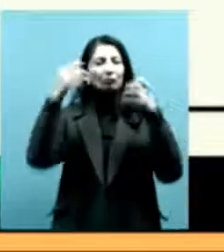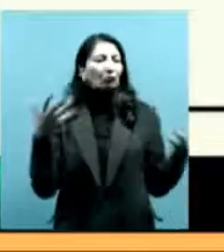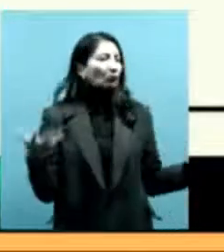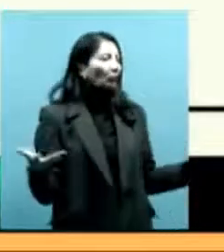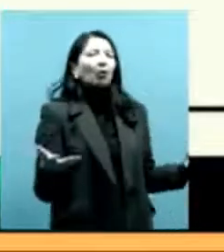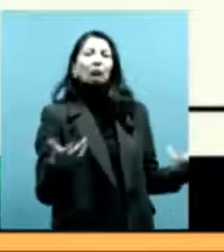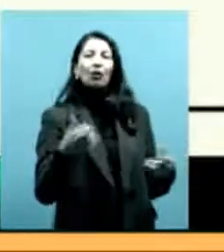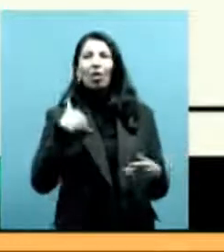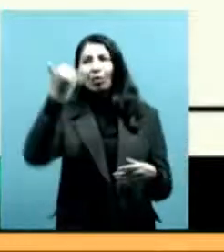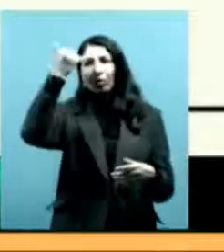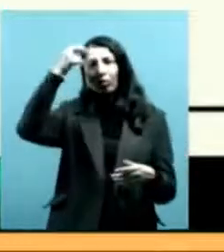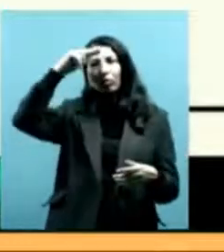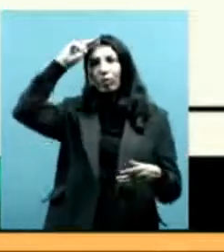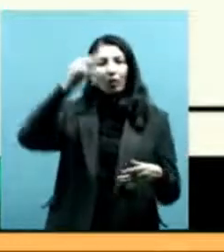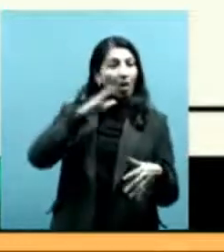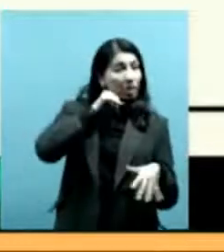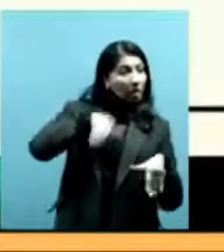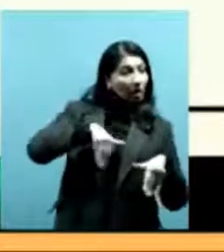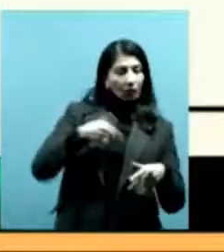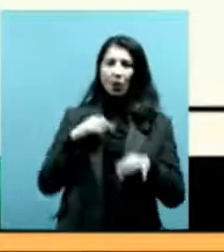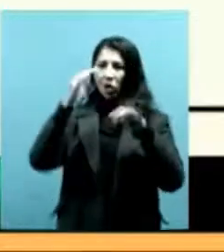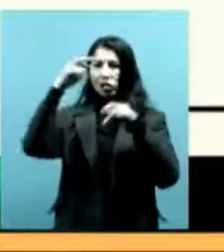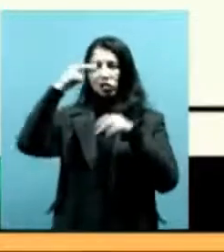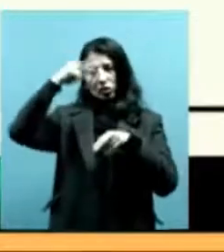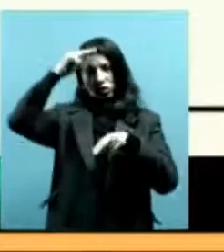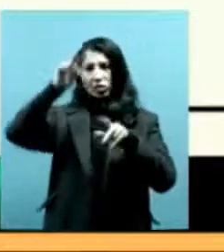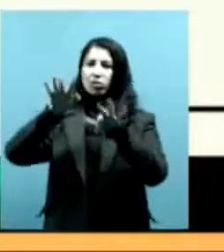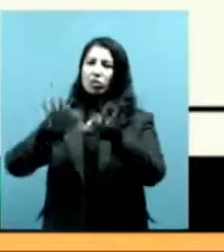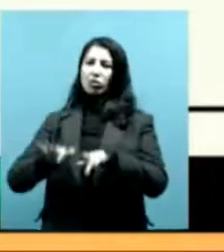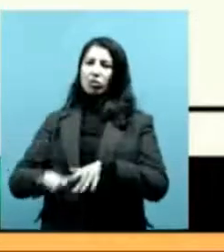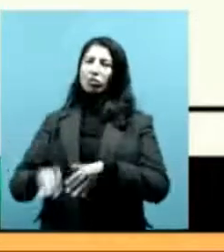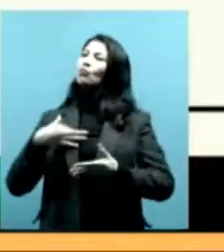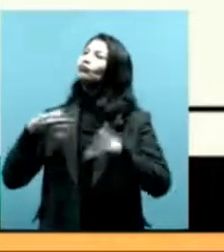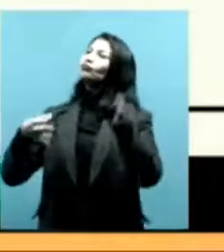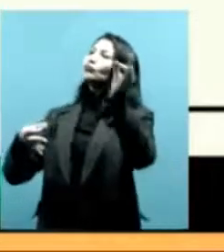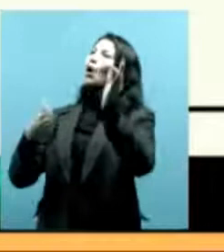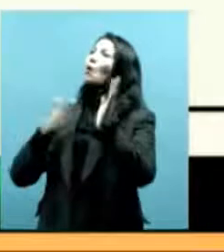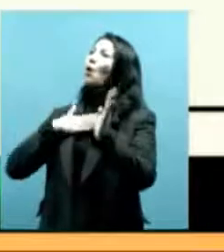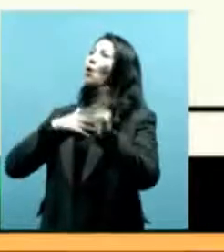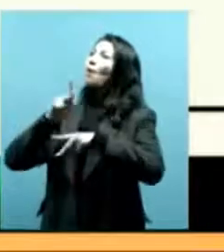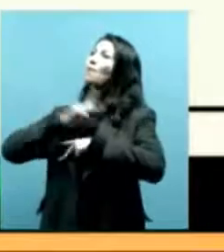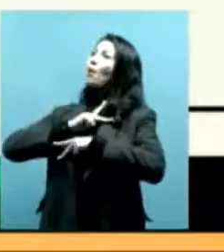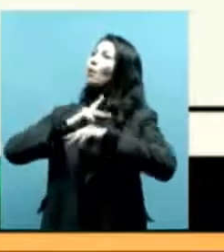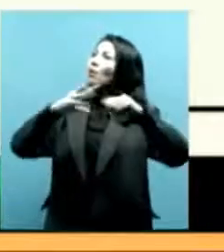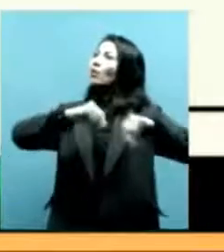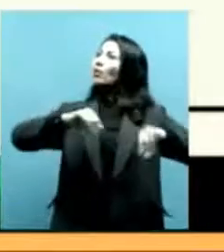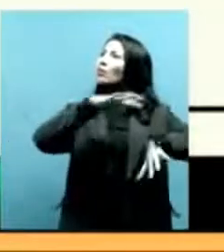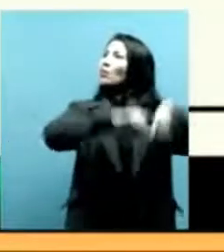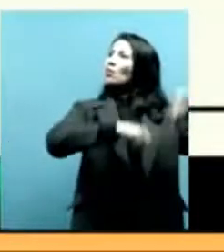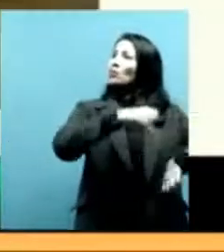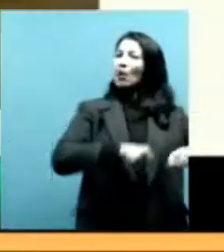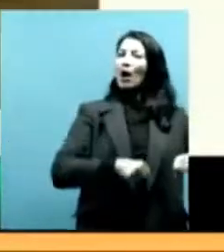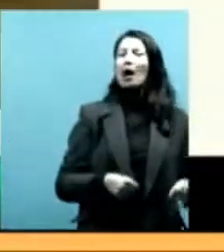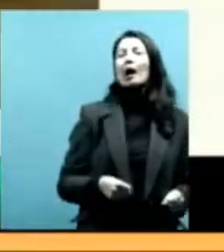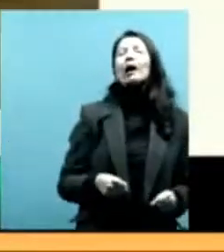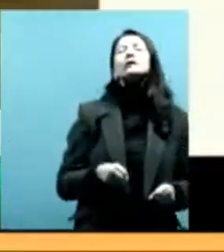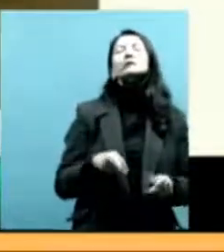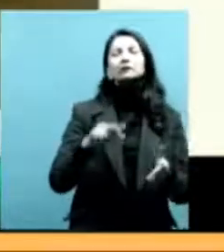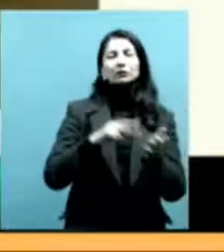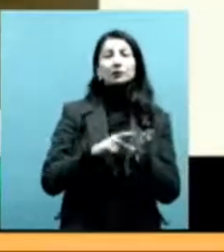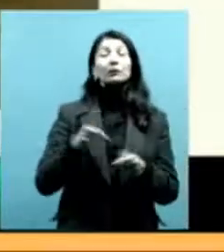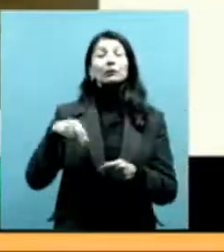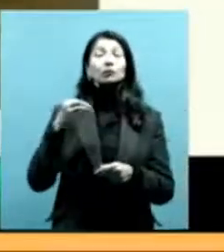la presencia indígena, ¿no? Sería denunciar los procedimientos burocráticos. Como ejemplo de la primera